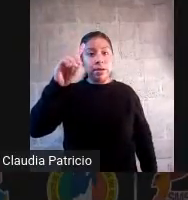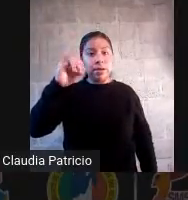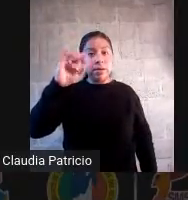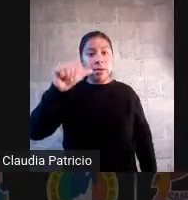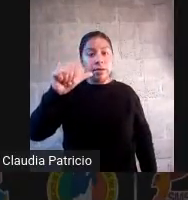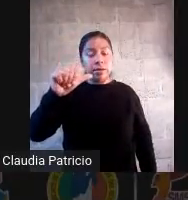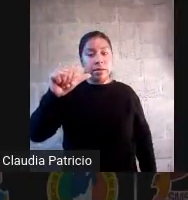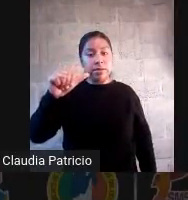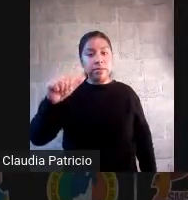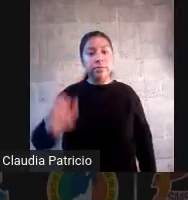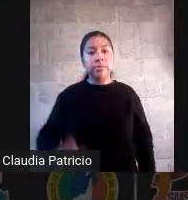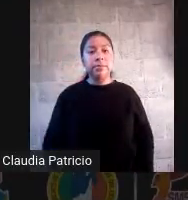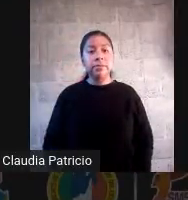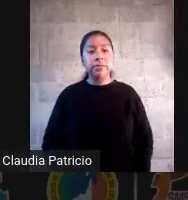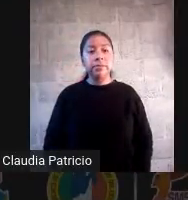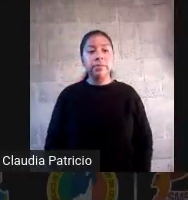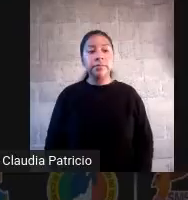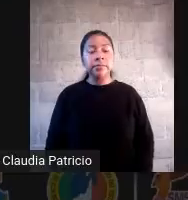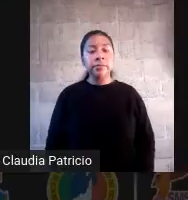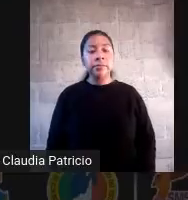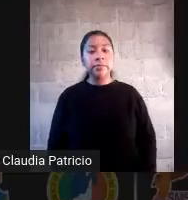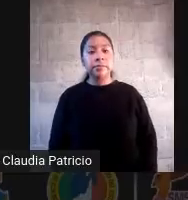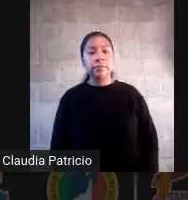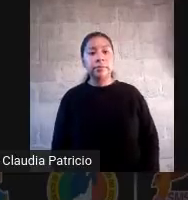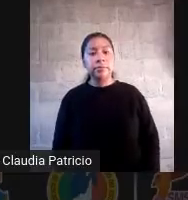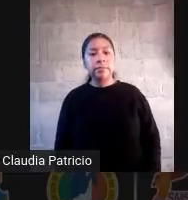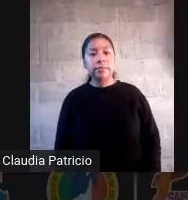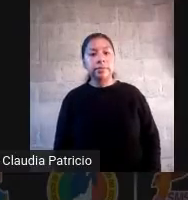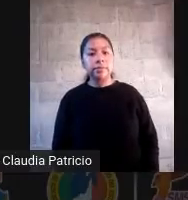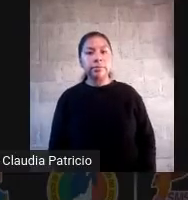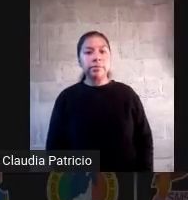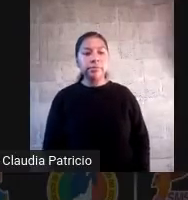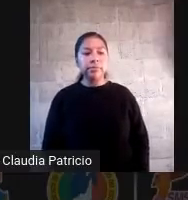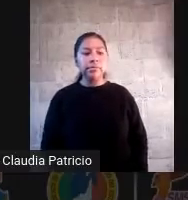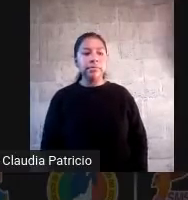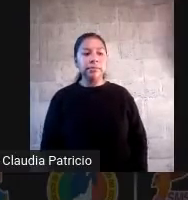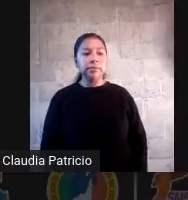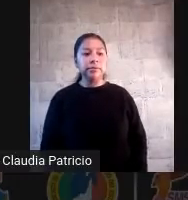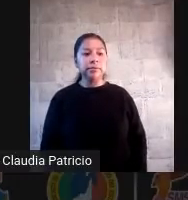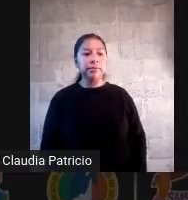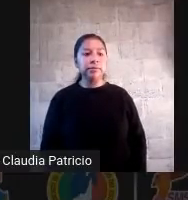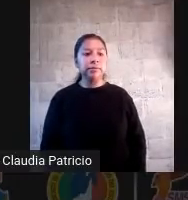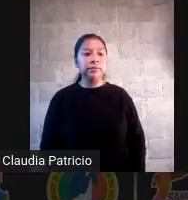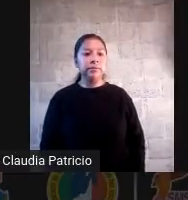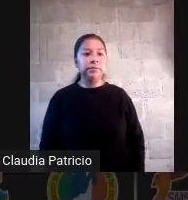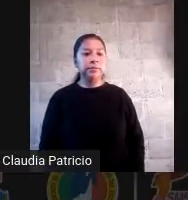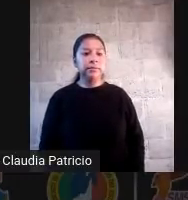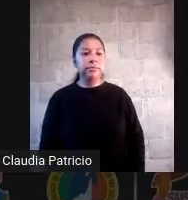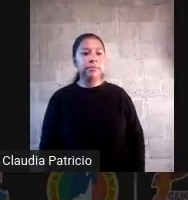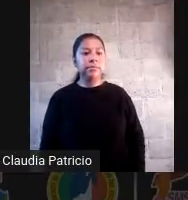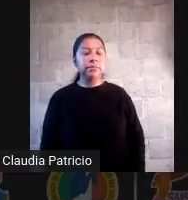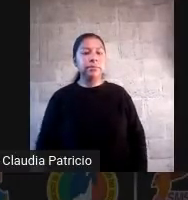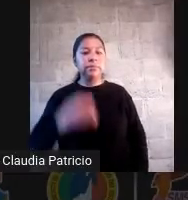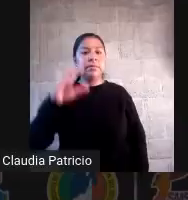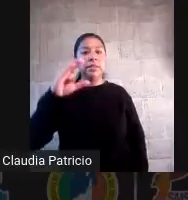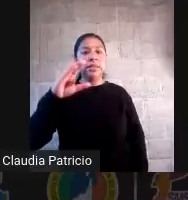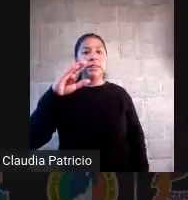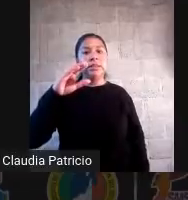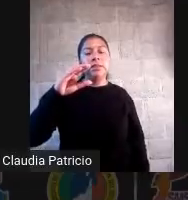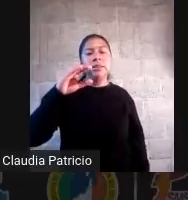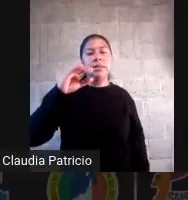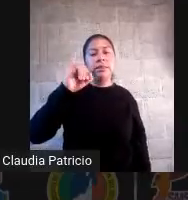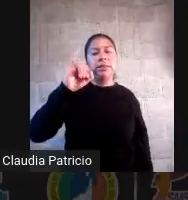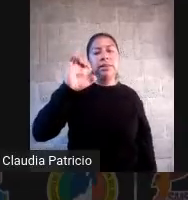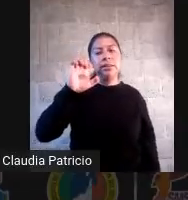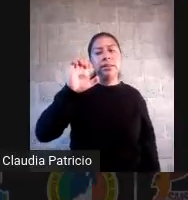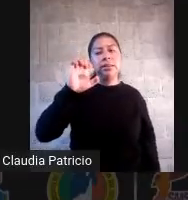el maestro comentó que habíamos estado el equipo de CIESI en Finlandia